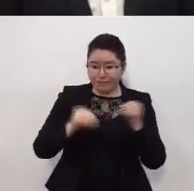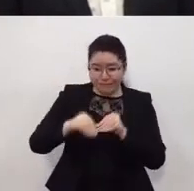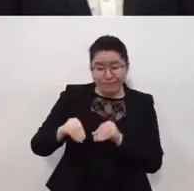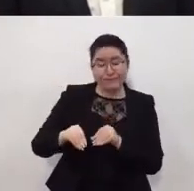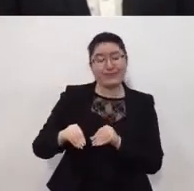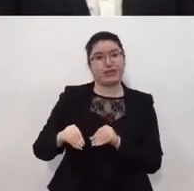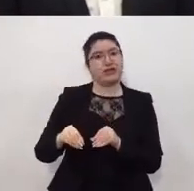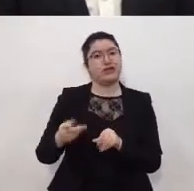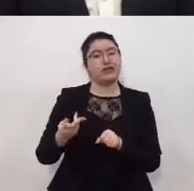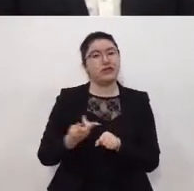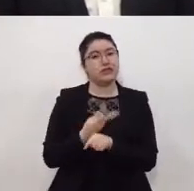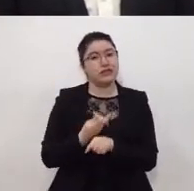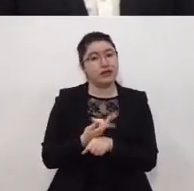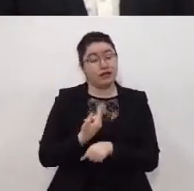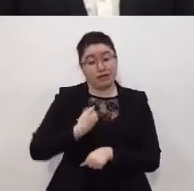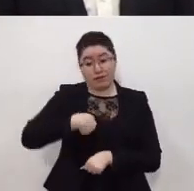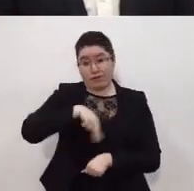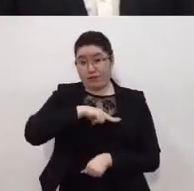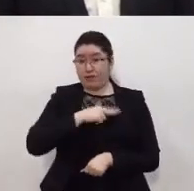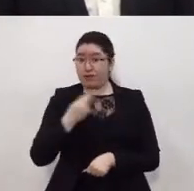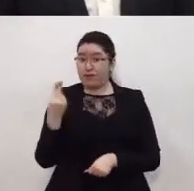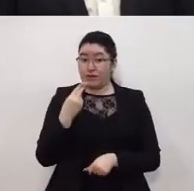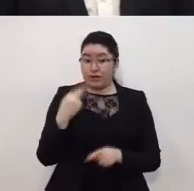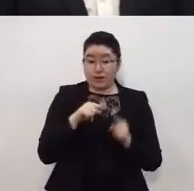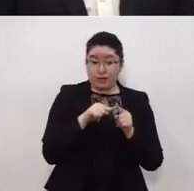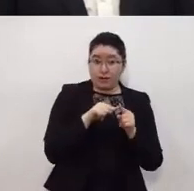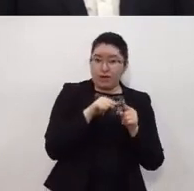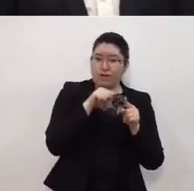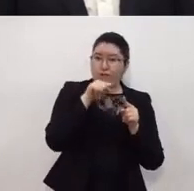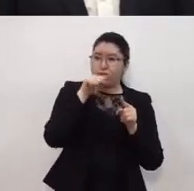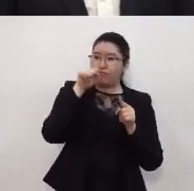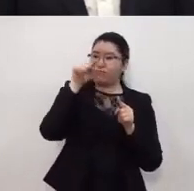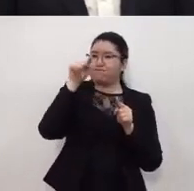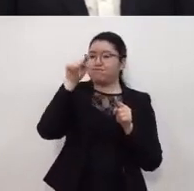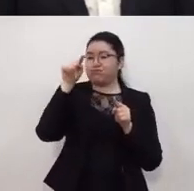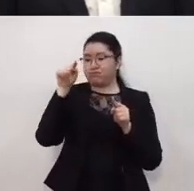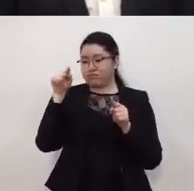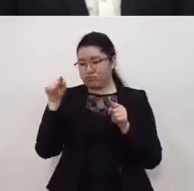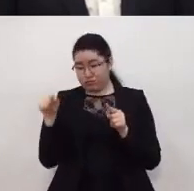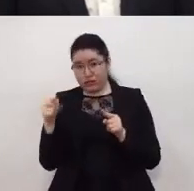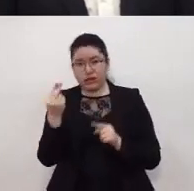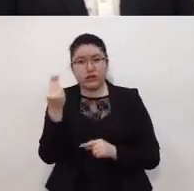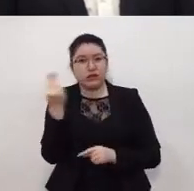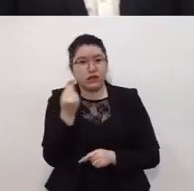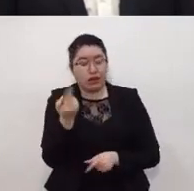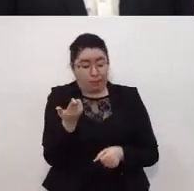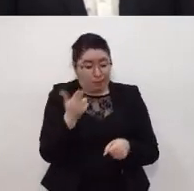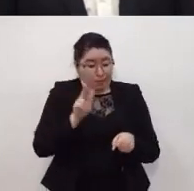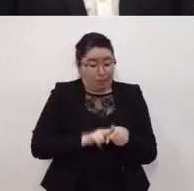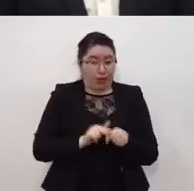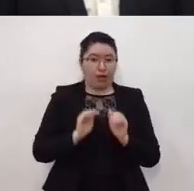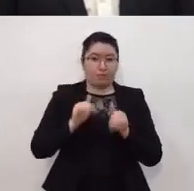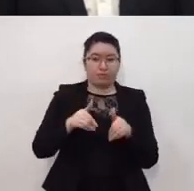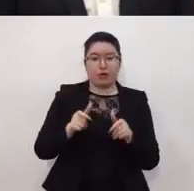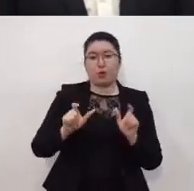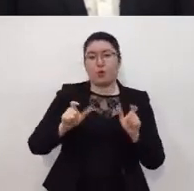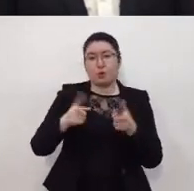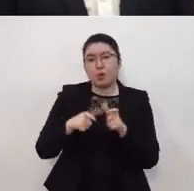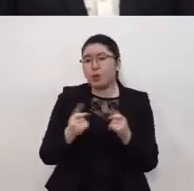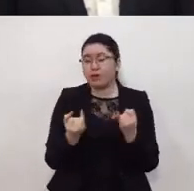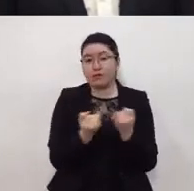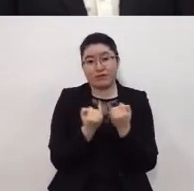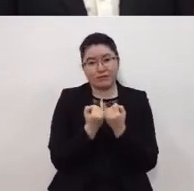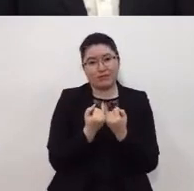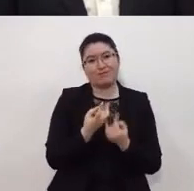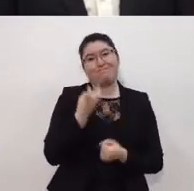necesariamente disminuir la curva de contagios para que disminuyan las hospitalizaciones y por eso es que se toman